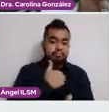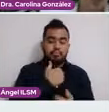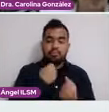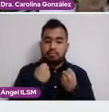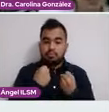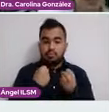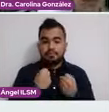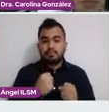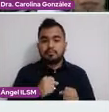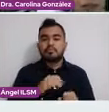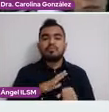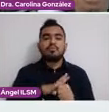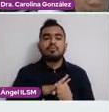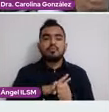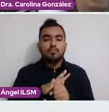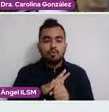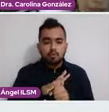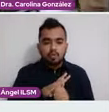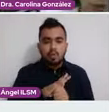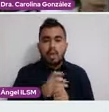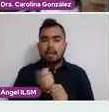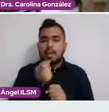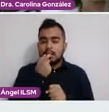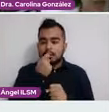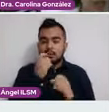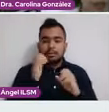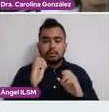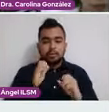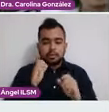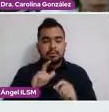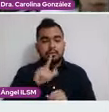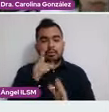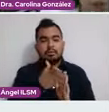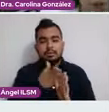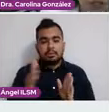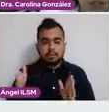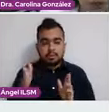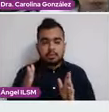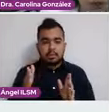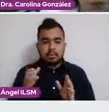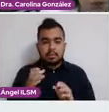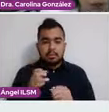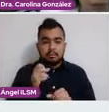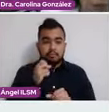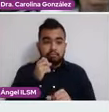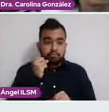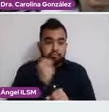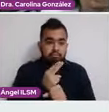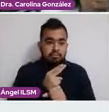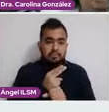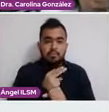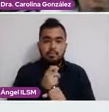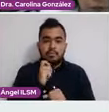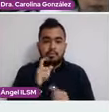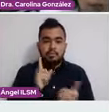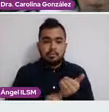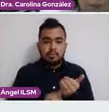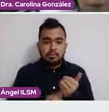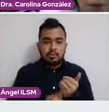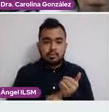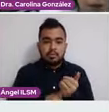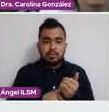El tratamiento en estadios tempranos, como el cáncer in situ, se puede hacer solo con un cono cervical terapéutico,